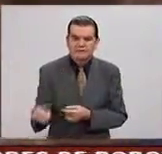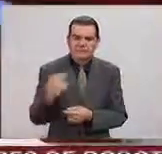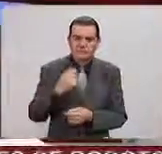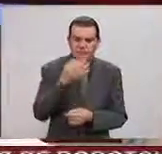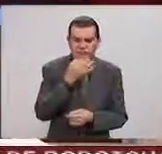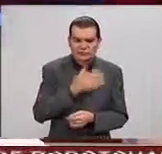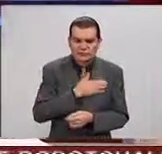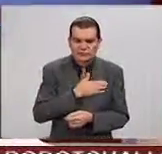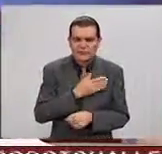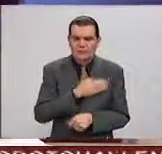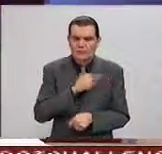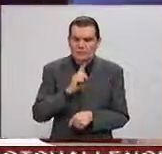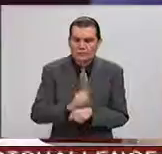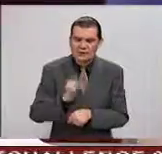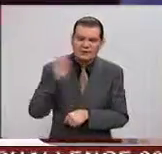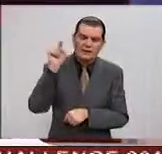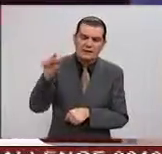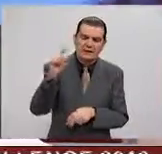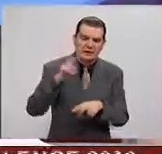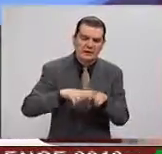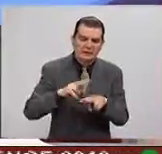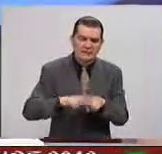reporte, muy buenos días allá, saludos a La Habana.